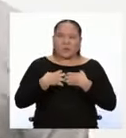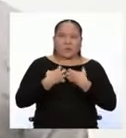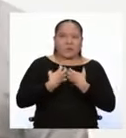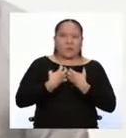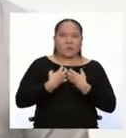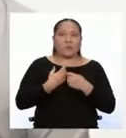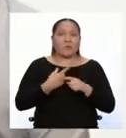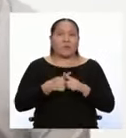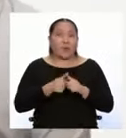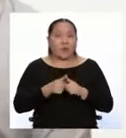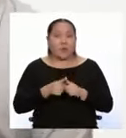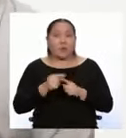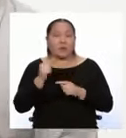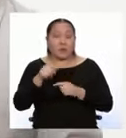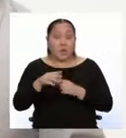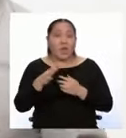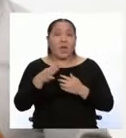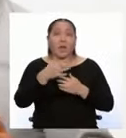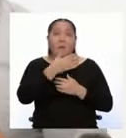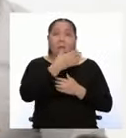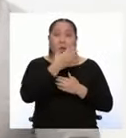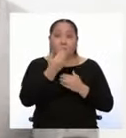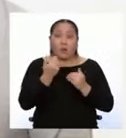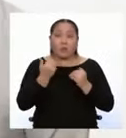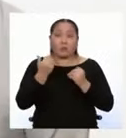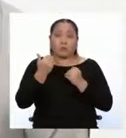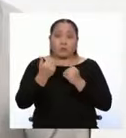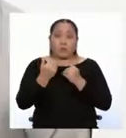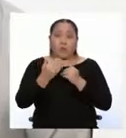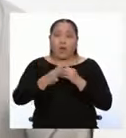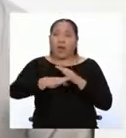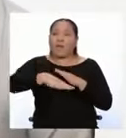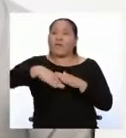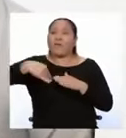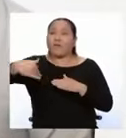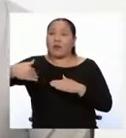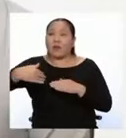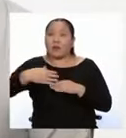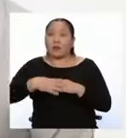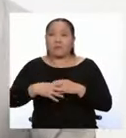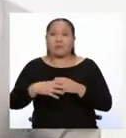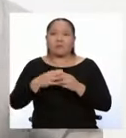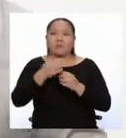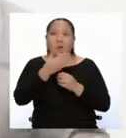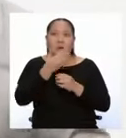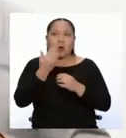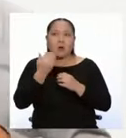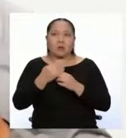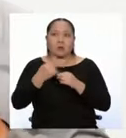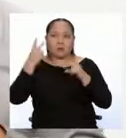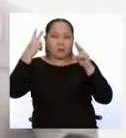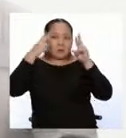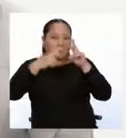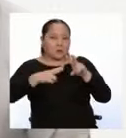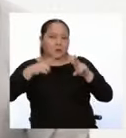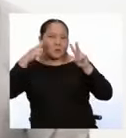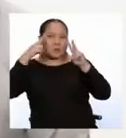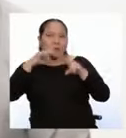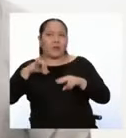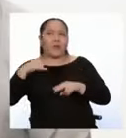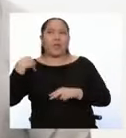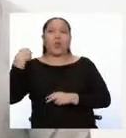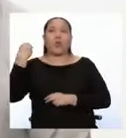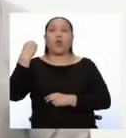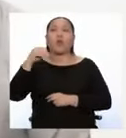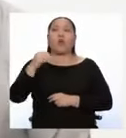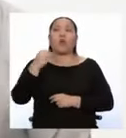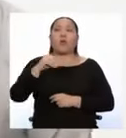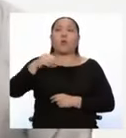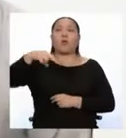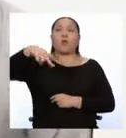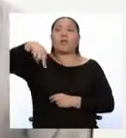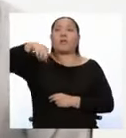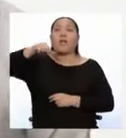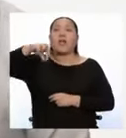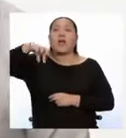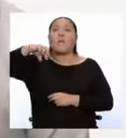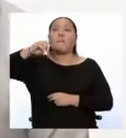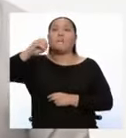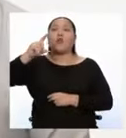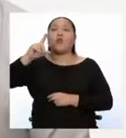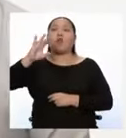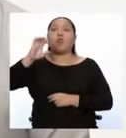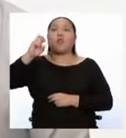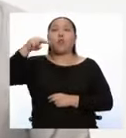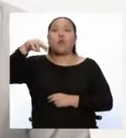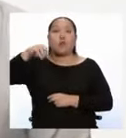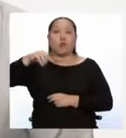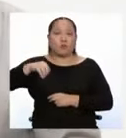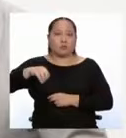las cosas comenzaron a mejorar en el ámbito externo, donde comenzó a destacar la figura del joven general Napoleón Bonaparte,